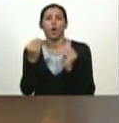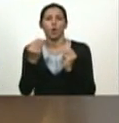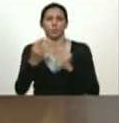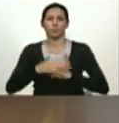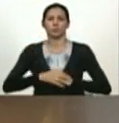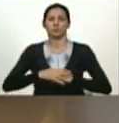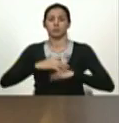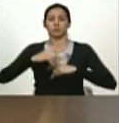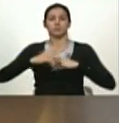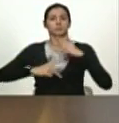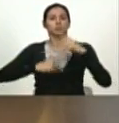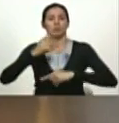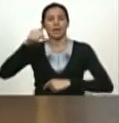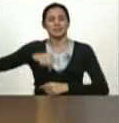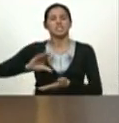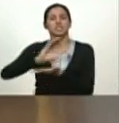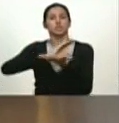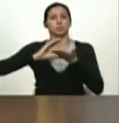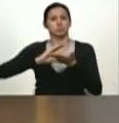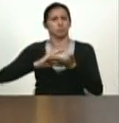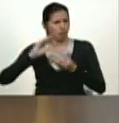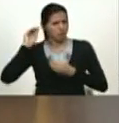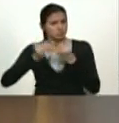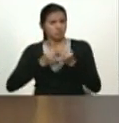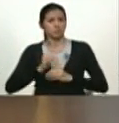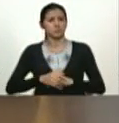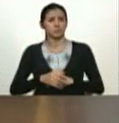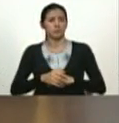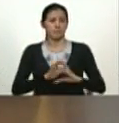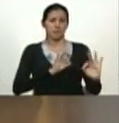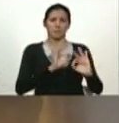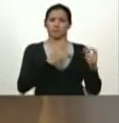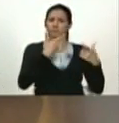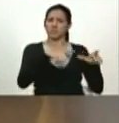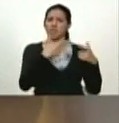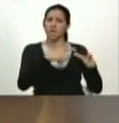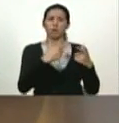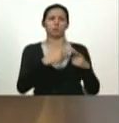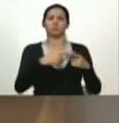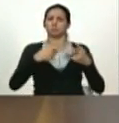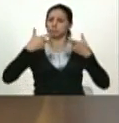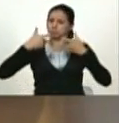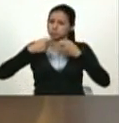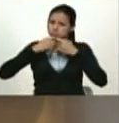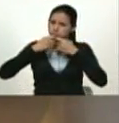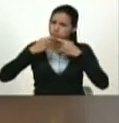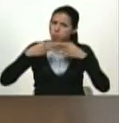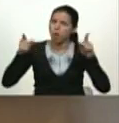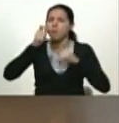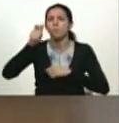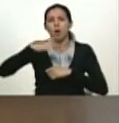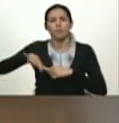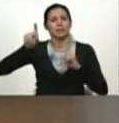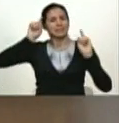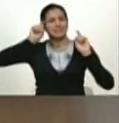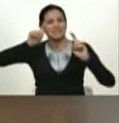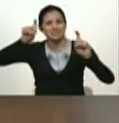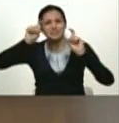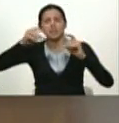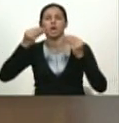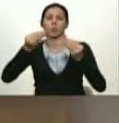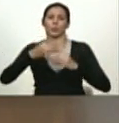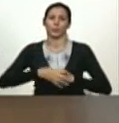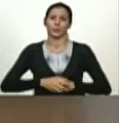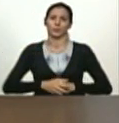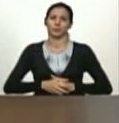agricultura urbana la hacemos ustedes se preparan sus buenos materiales le enseñamos al pueblo este camino y estoy seguro que miles